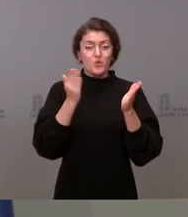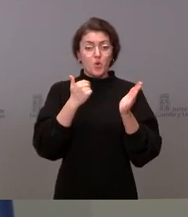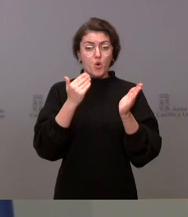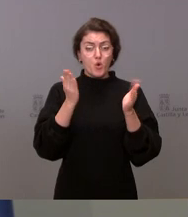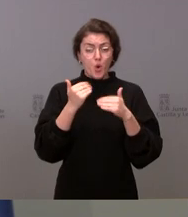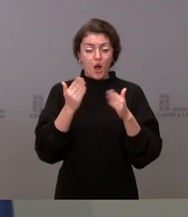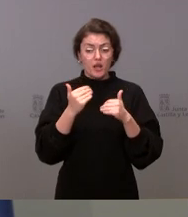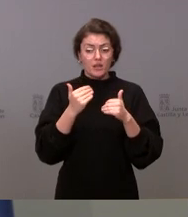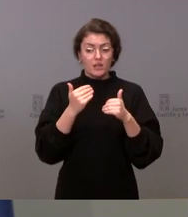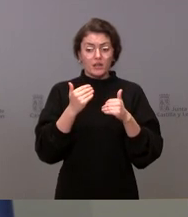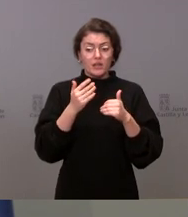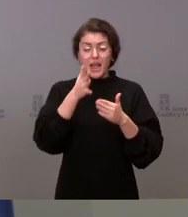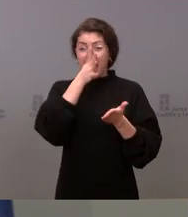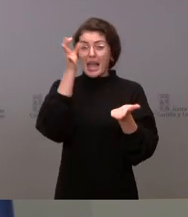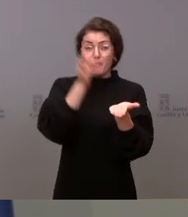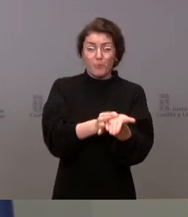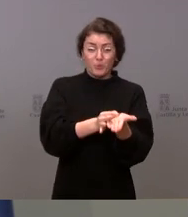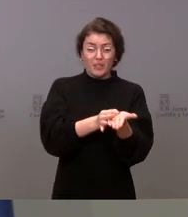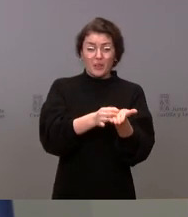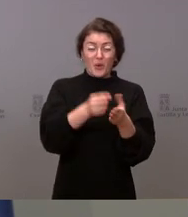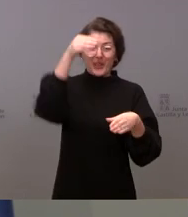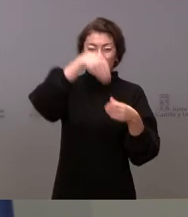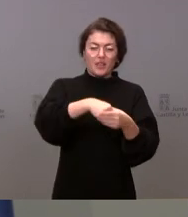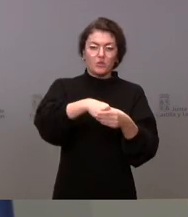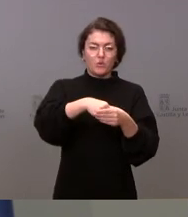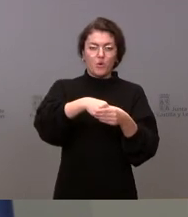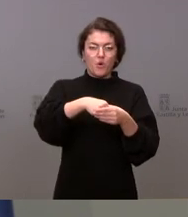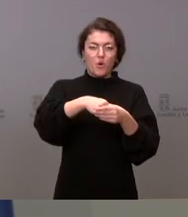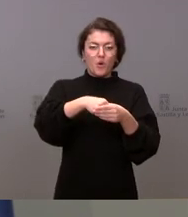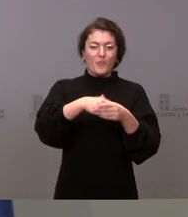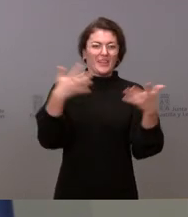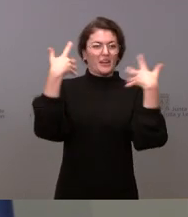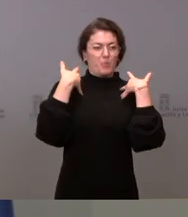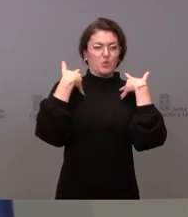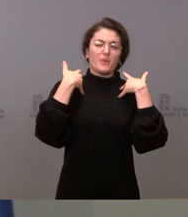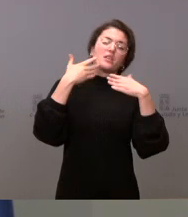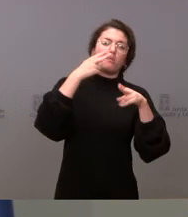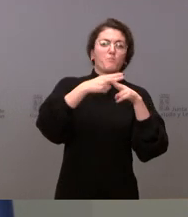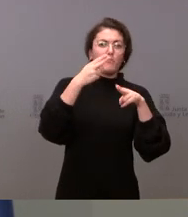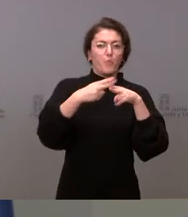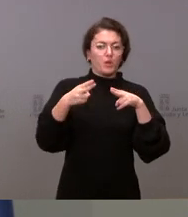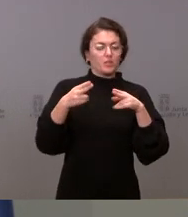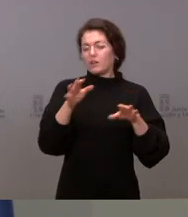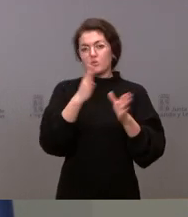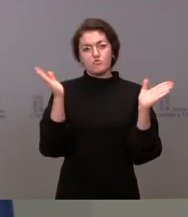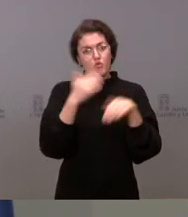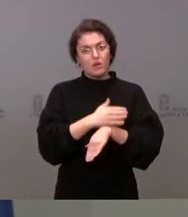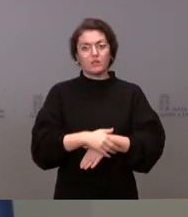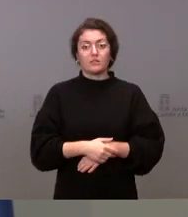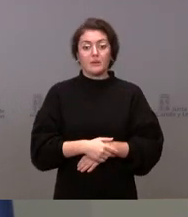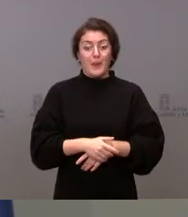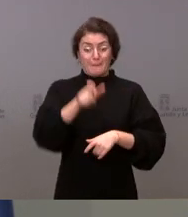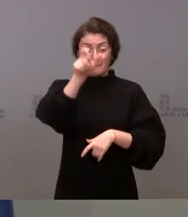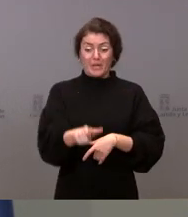cargos de responsabilidad política. Un imputado es un señor que, cuando finaliza la fase